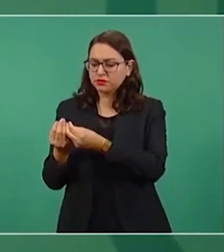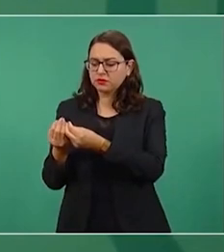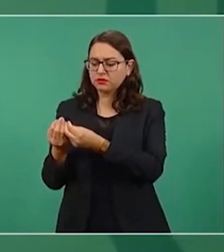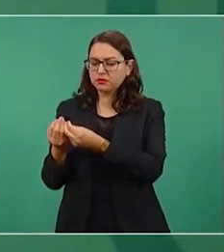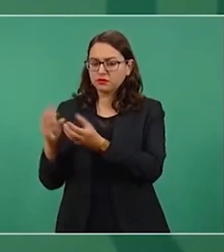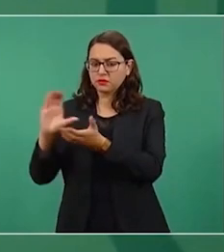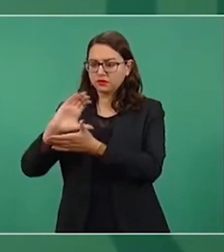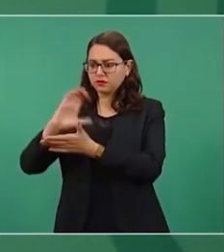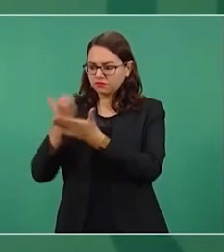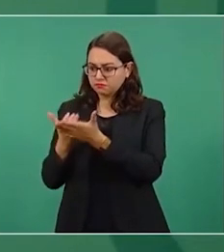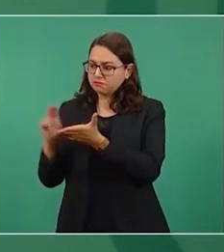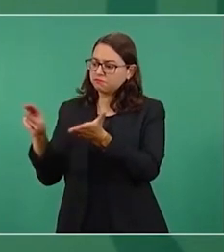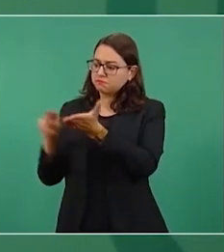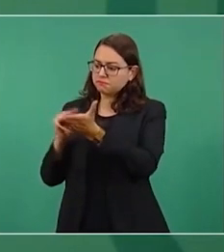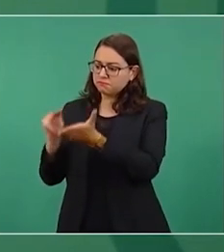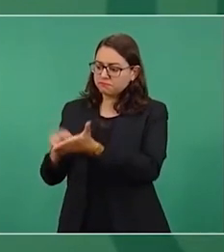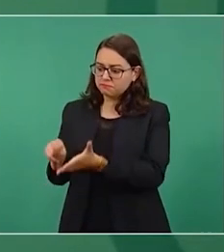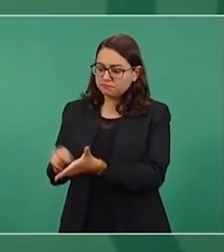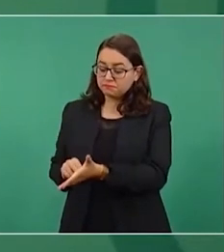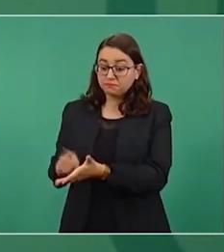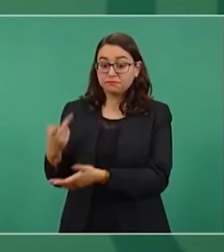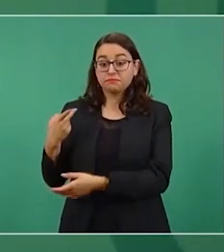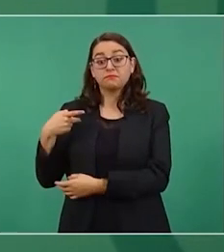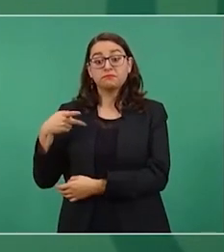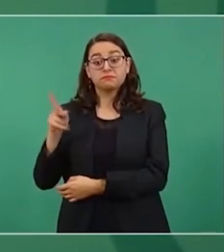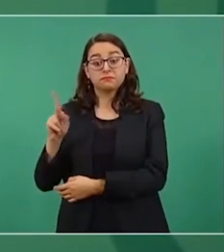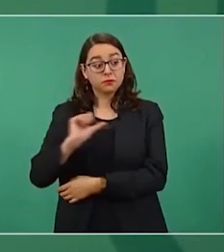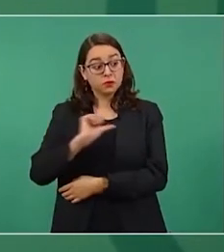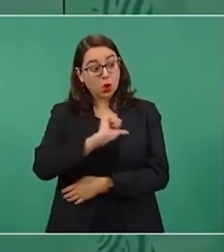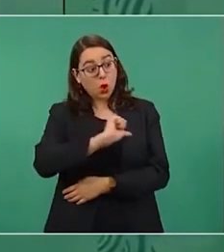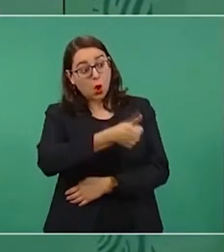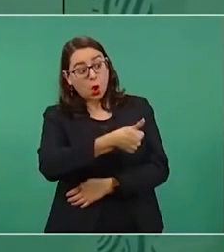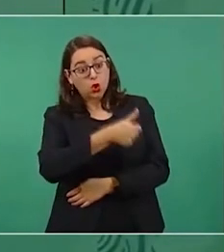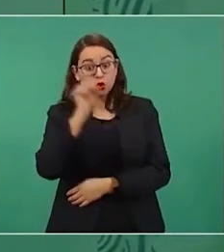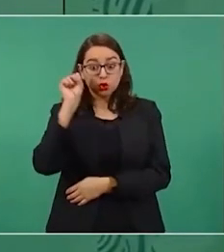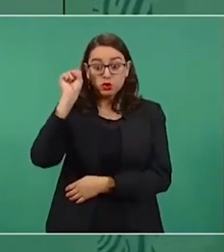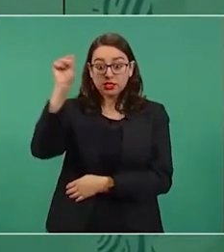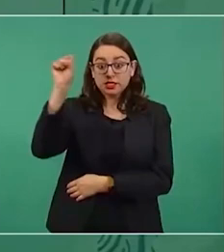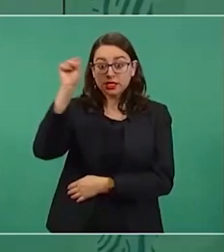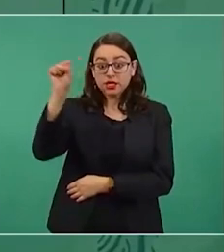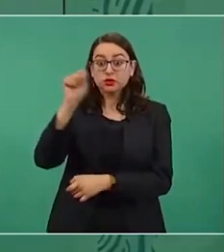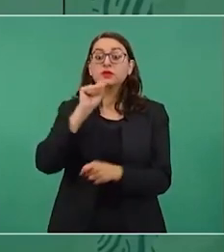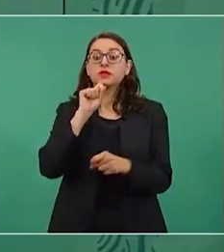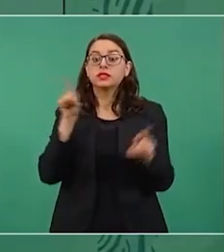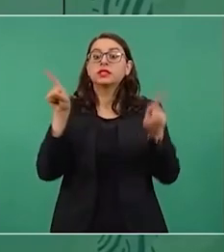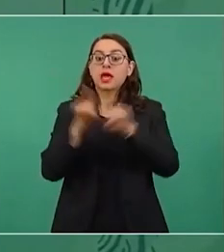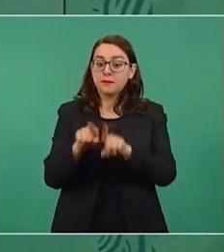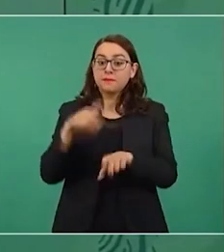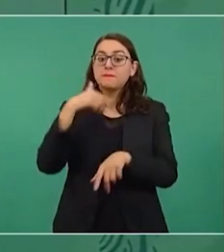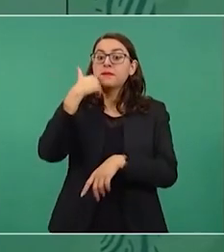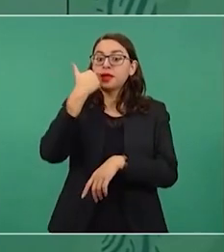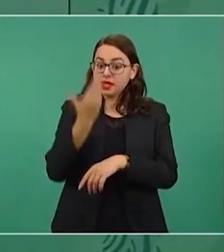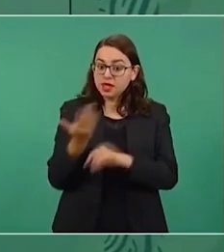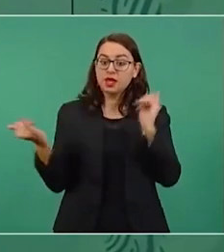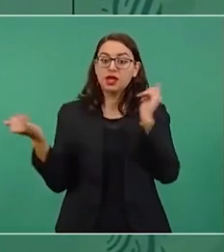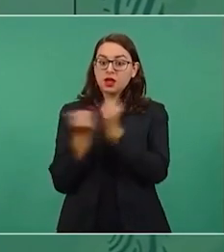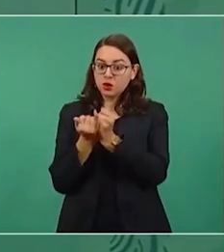pero hay otros sindicatos que también quieren tener esos contratos.